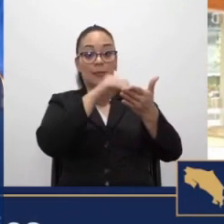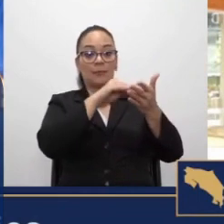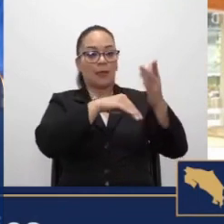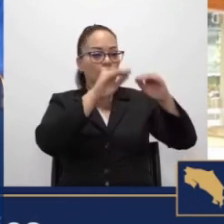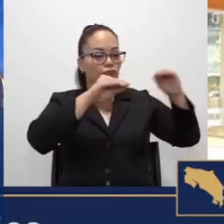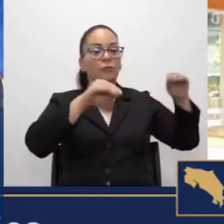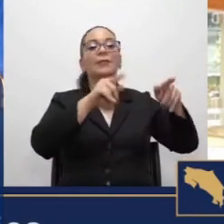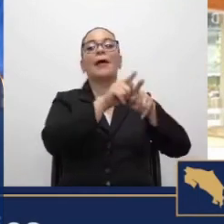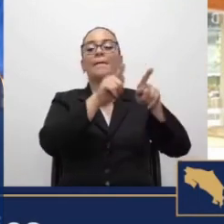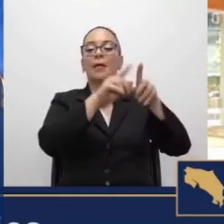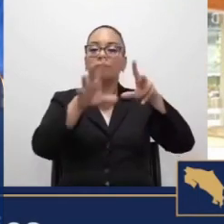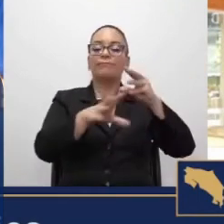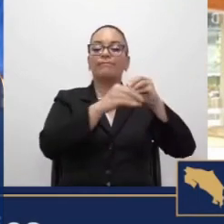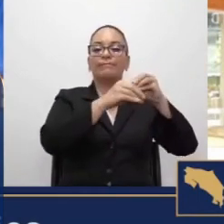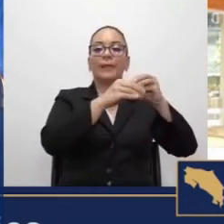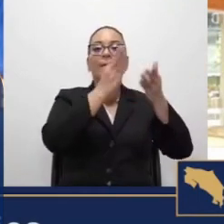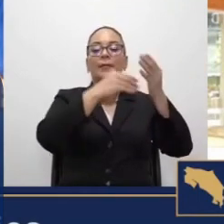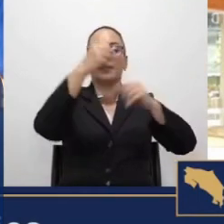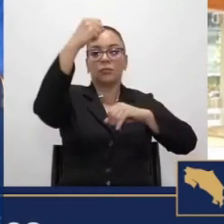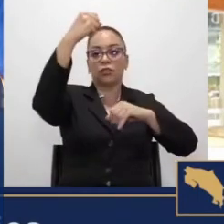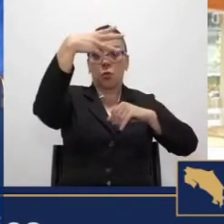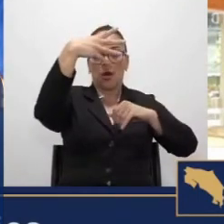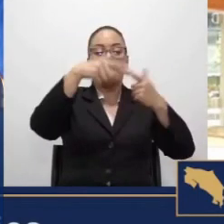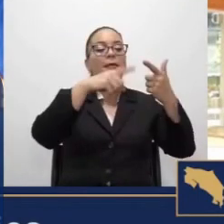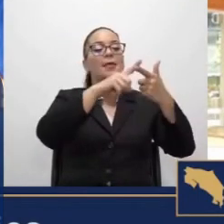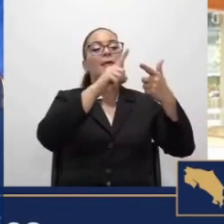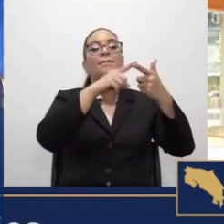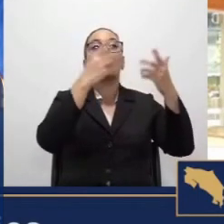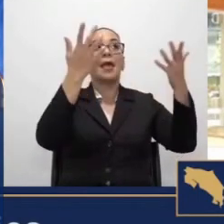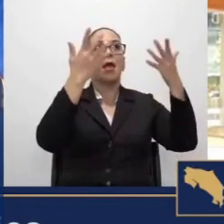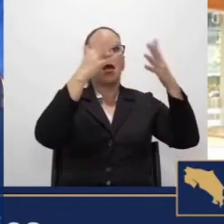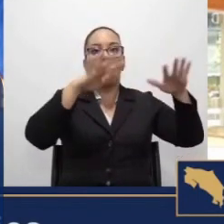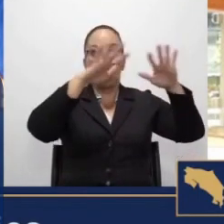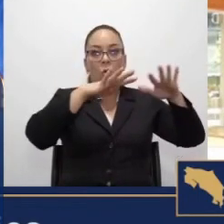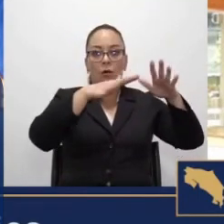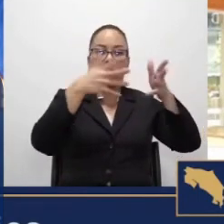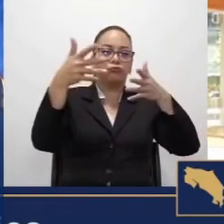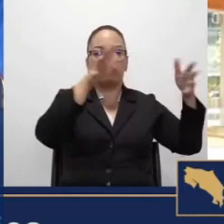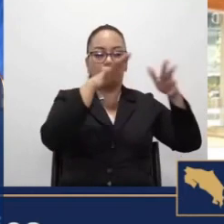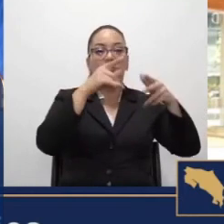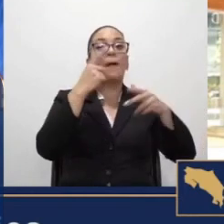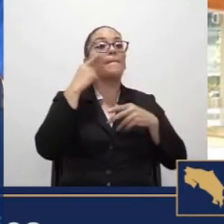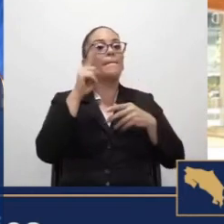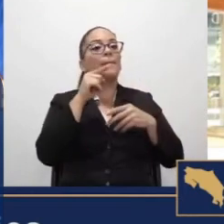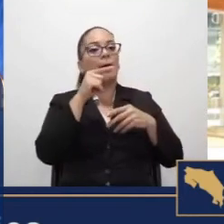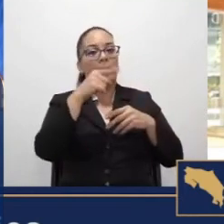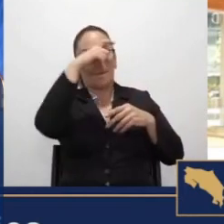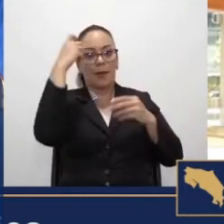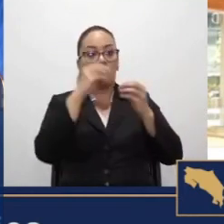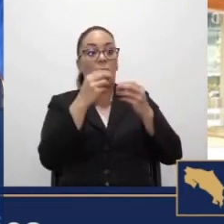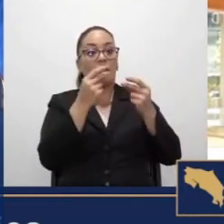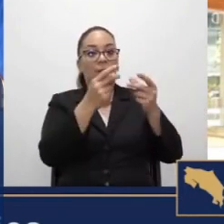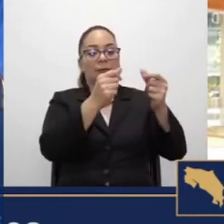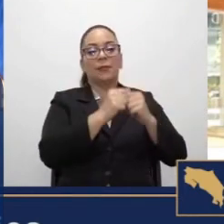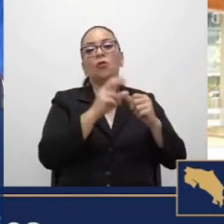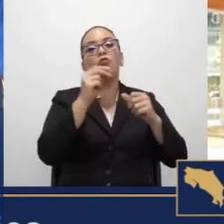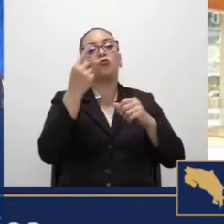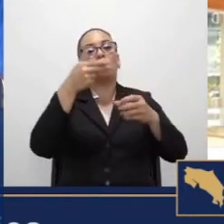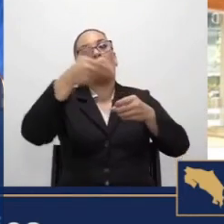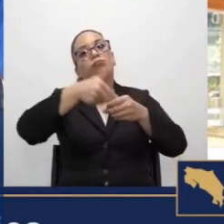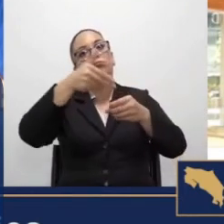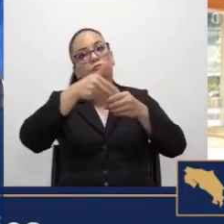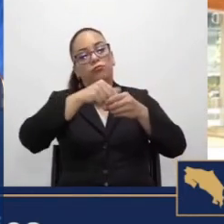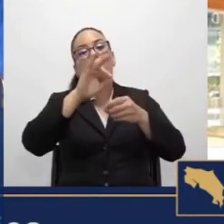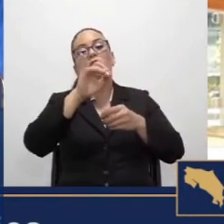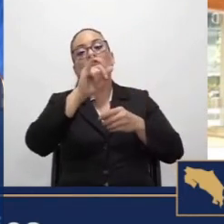en su mayoría, pero también eólica, para que genere más en verano y así dependamos menos de los combustibles fósiles que nos salen tan caro.